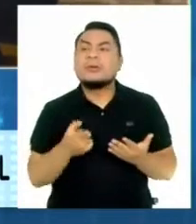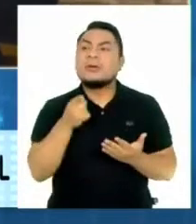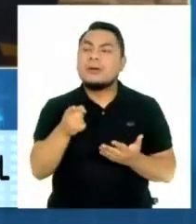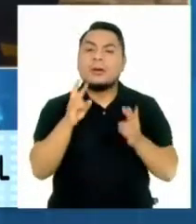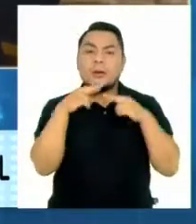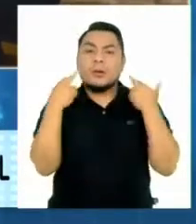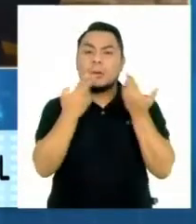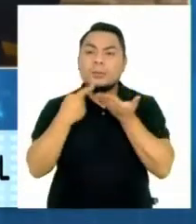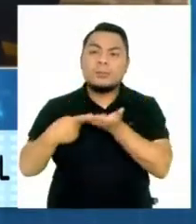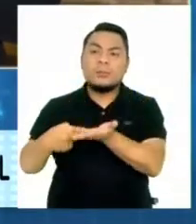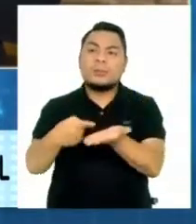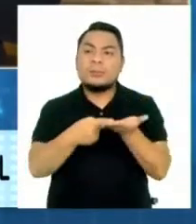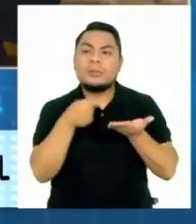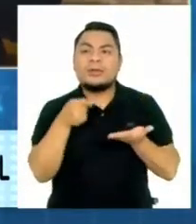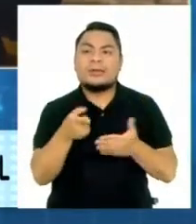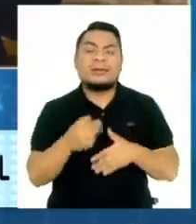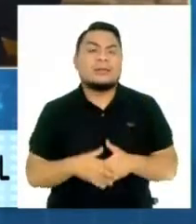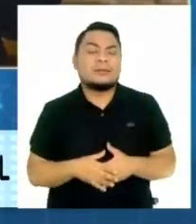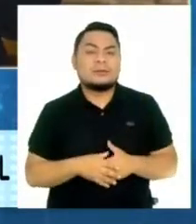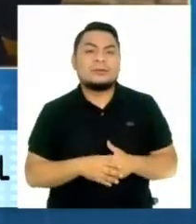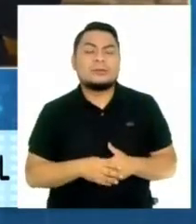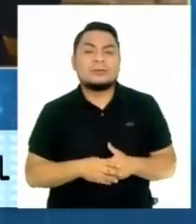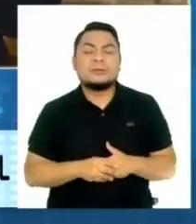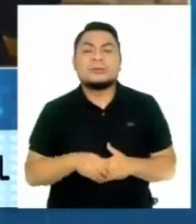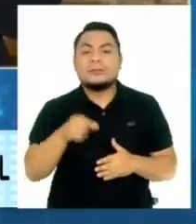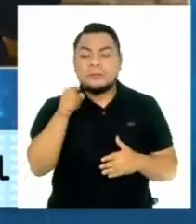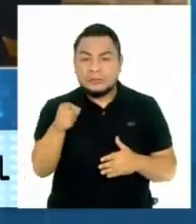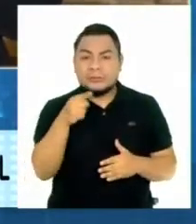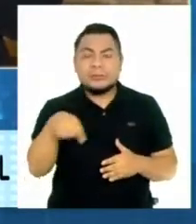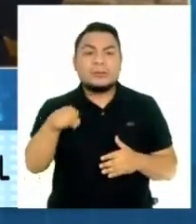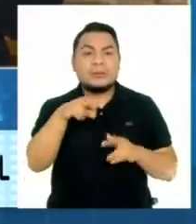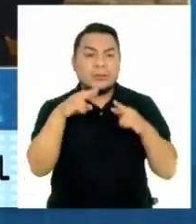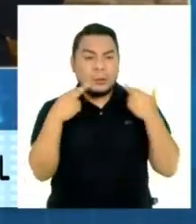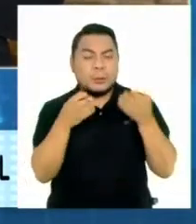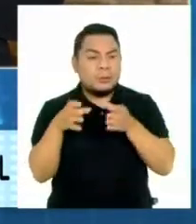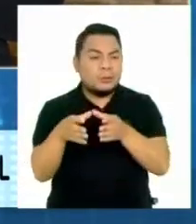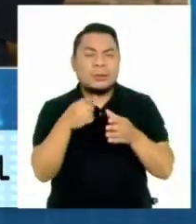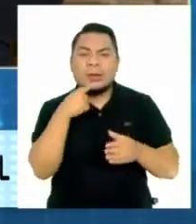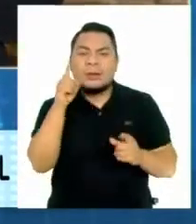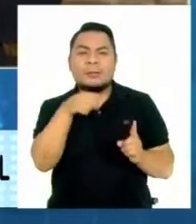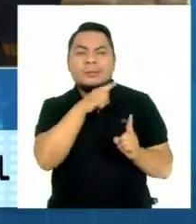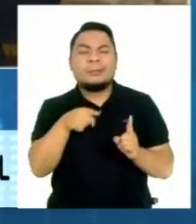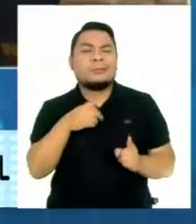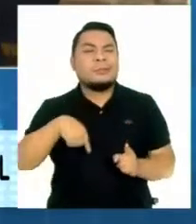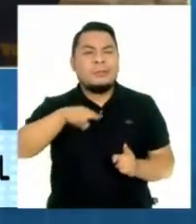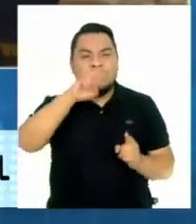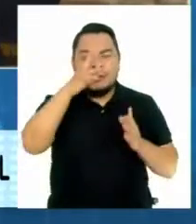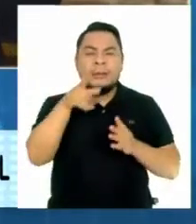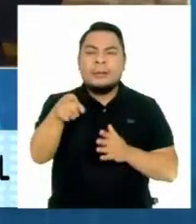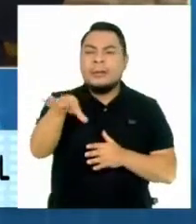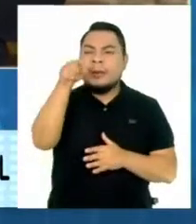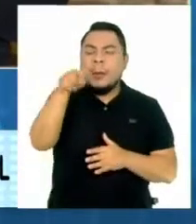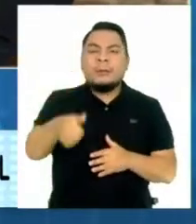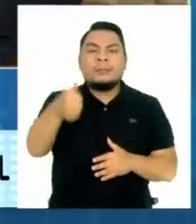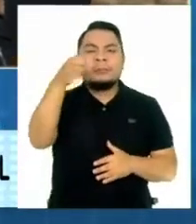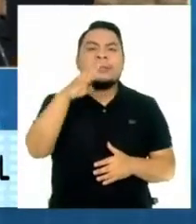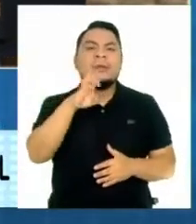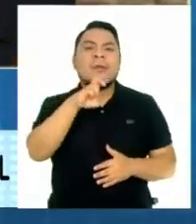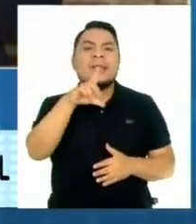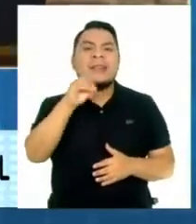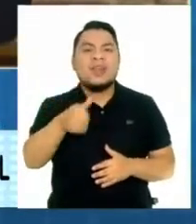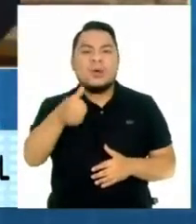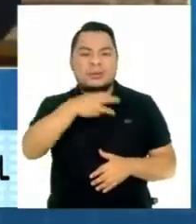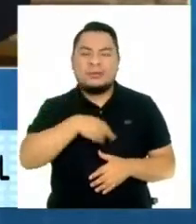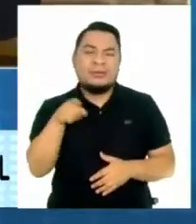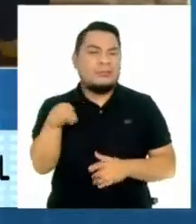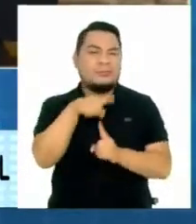sometiendo a debate este llamado, ¿no? Acto inmoral y de rechazo a todos los peruanos por la designación del premier